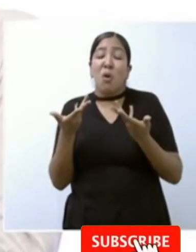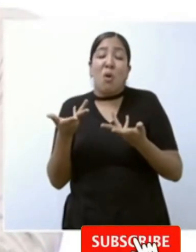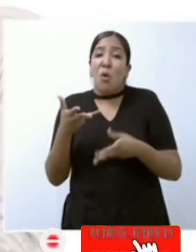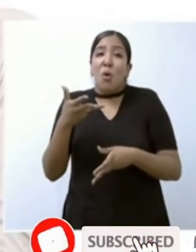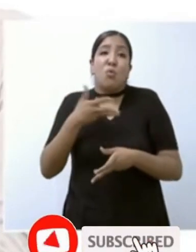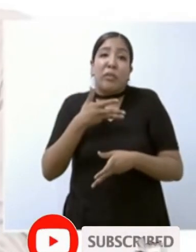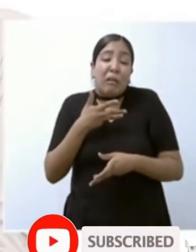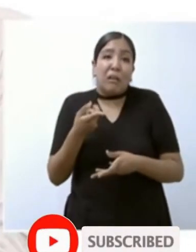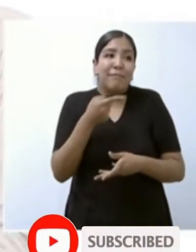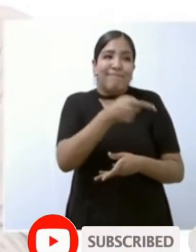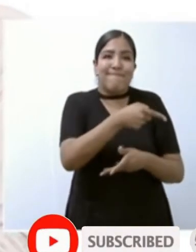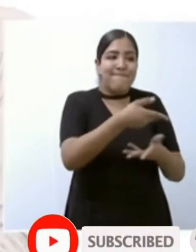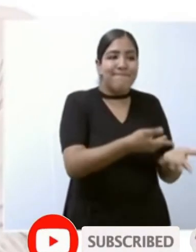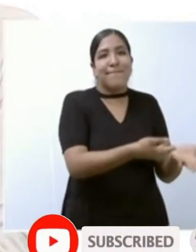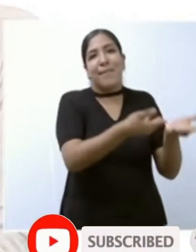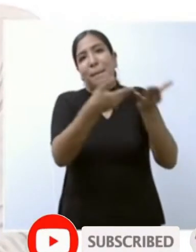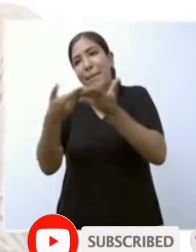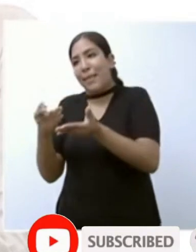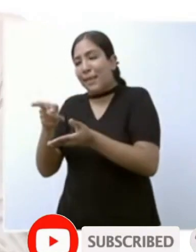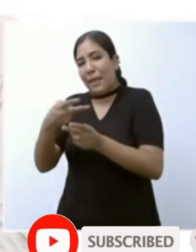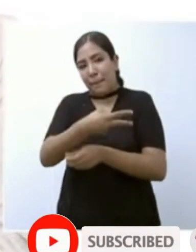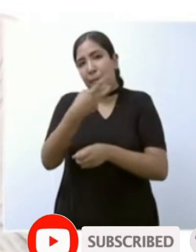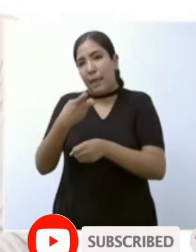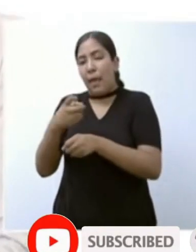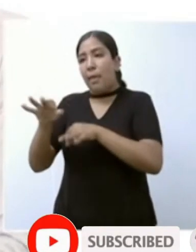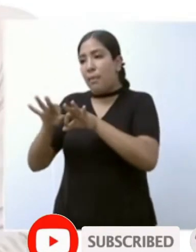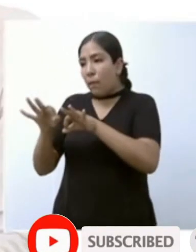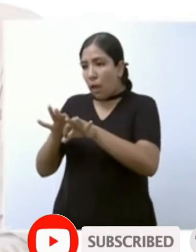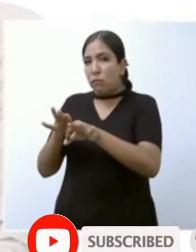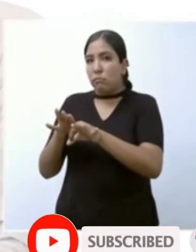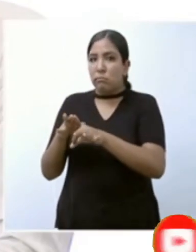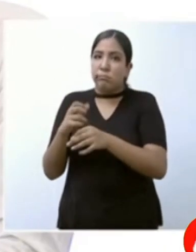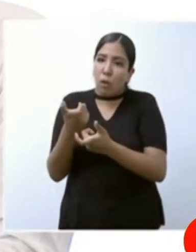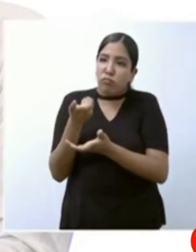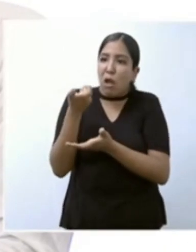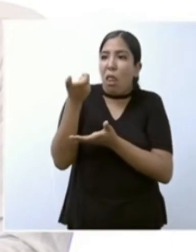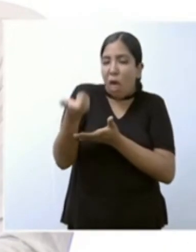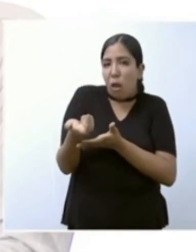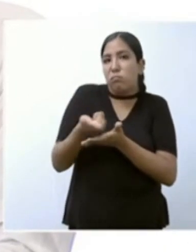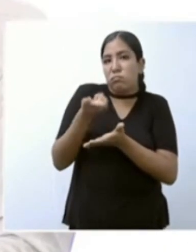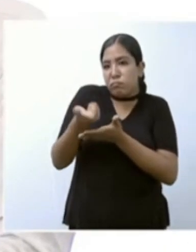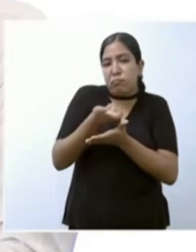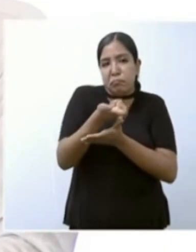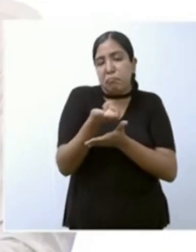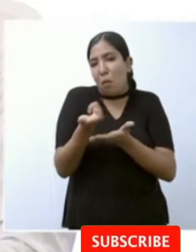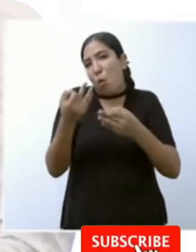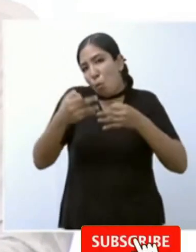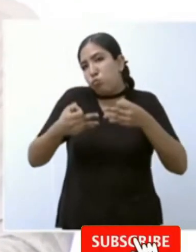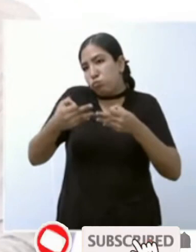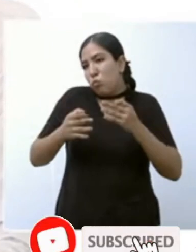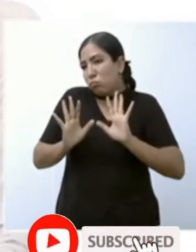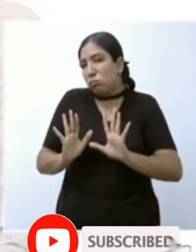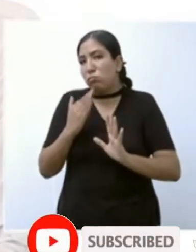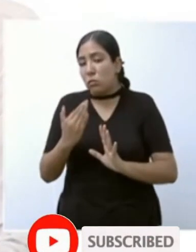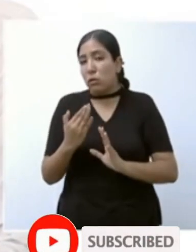y trabajan como aprendices y se les paga un salario mínimo y aquí abro un paréntesis